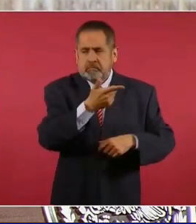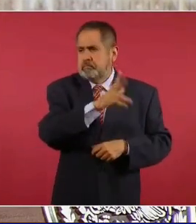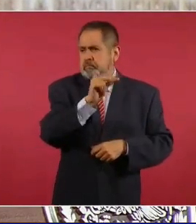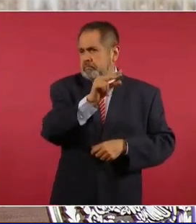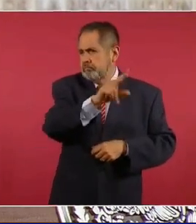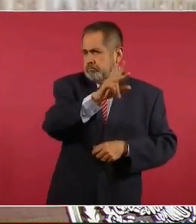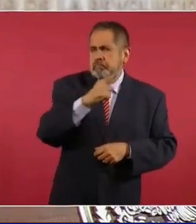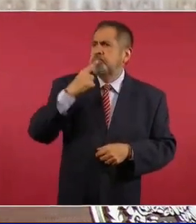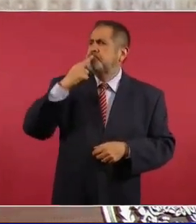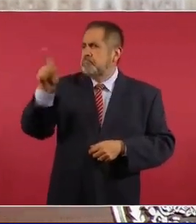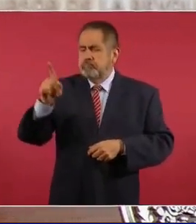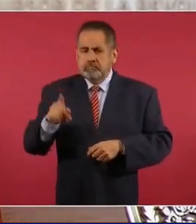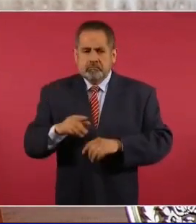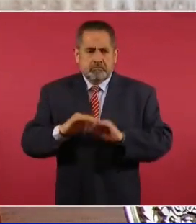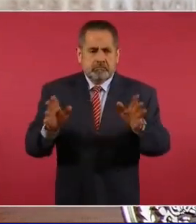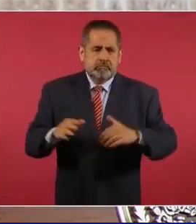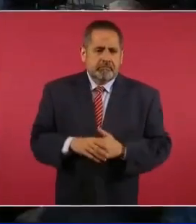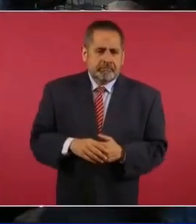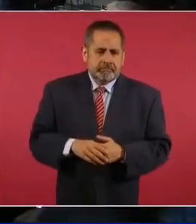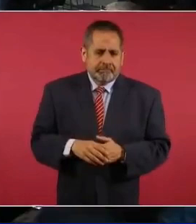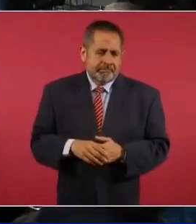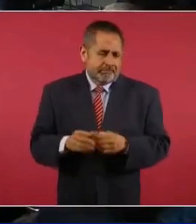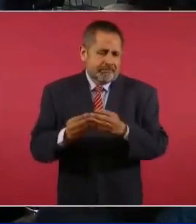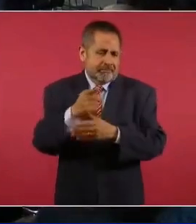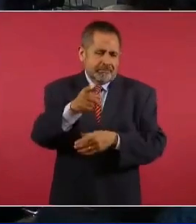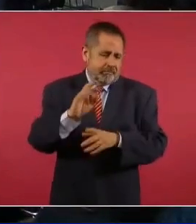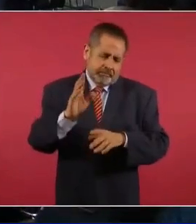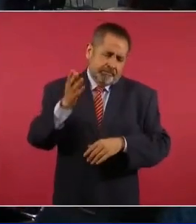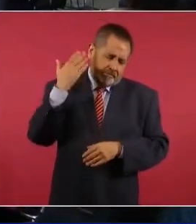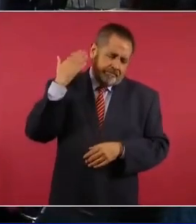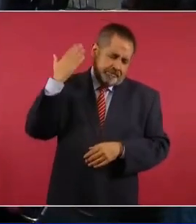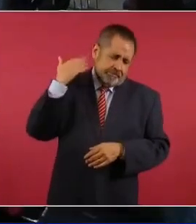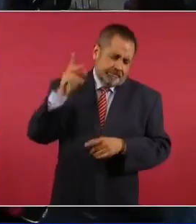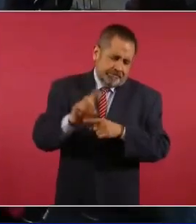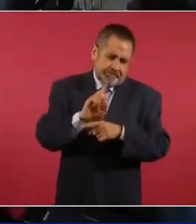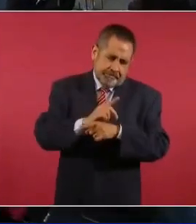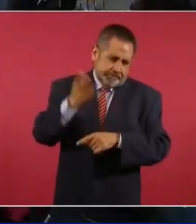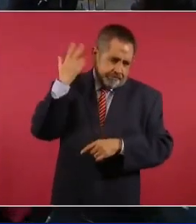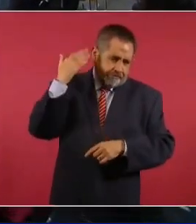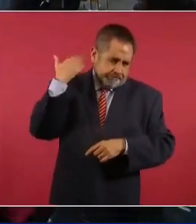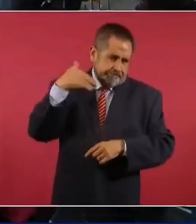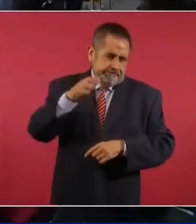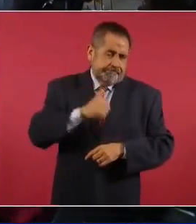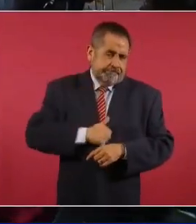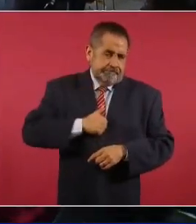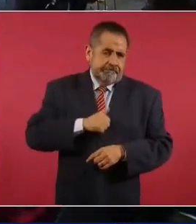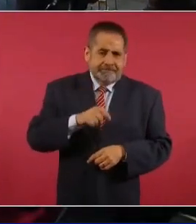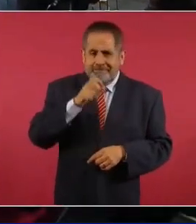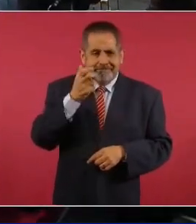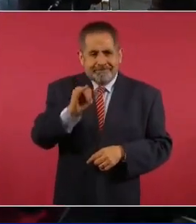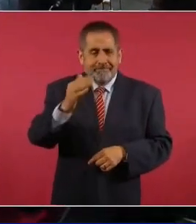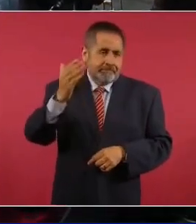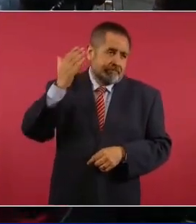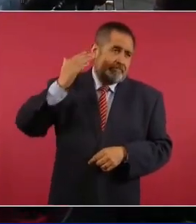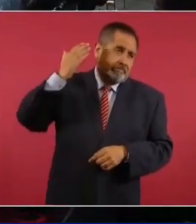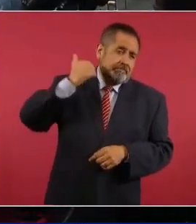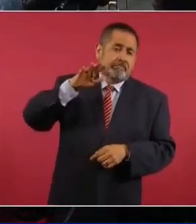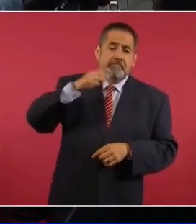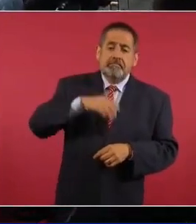esto no es novedad, o sea, desgraciadamente esas eran las prácticas